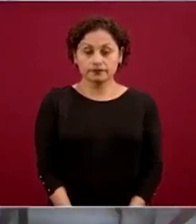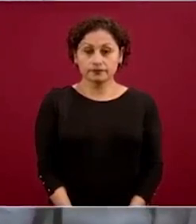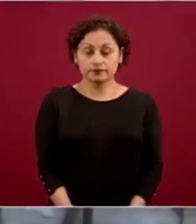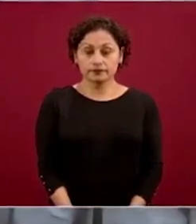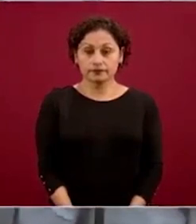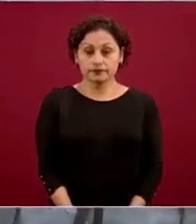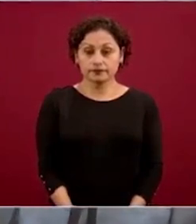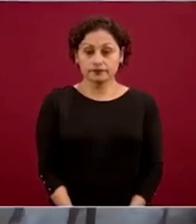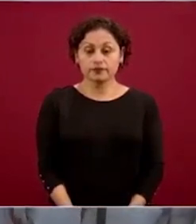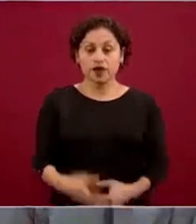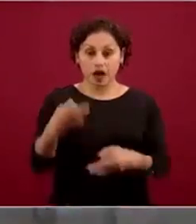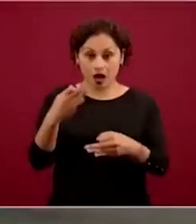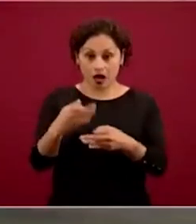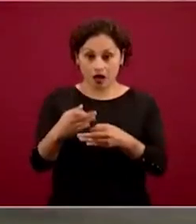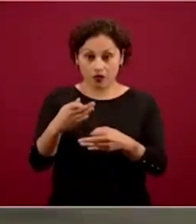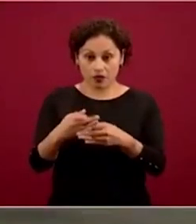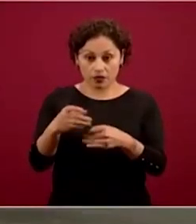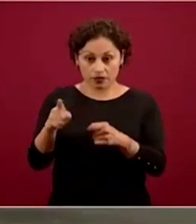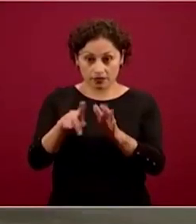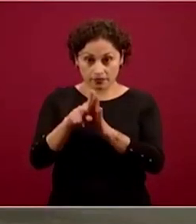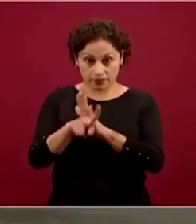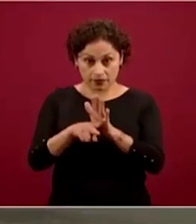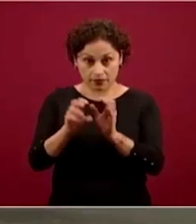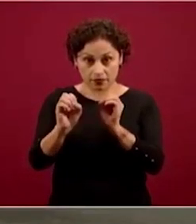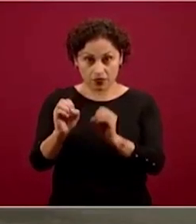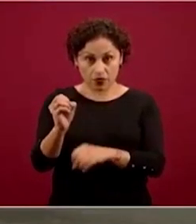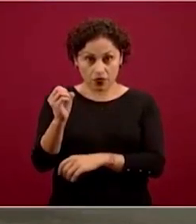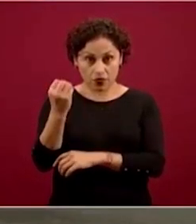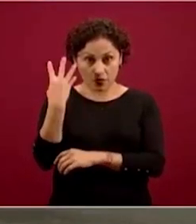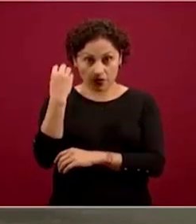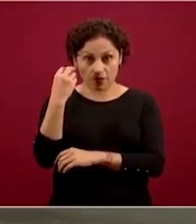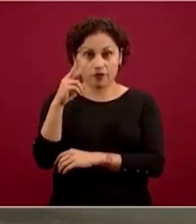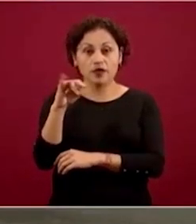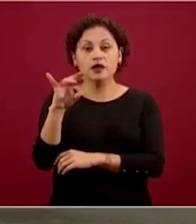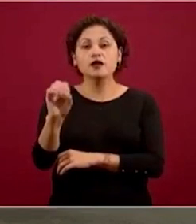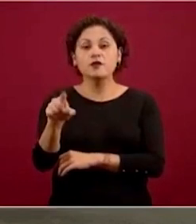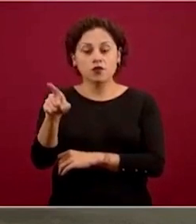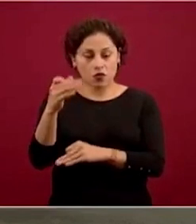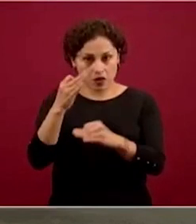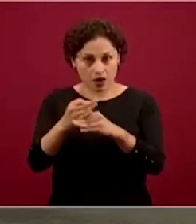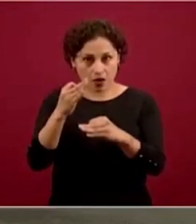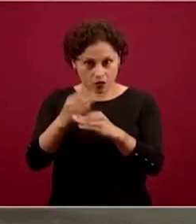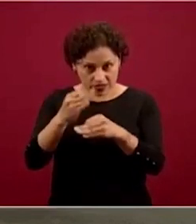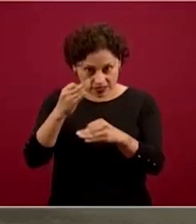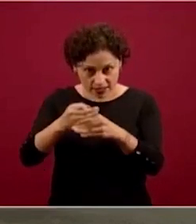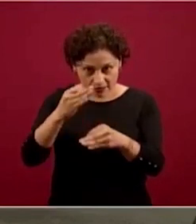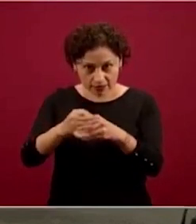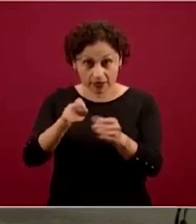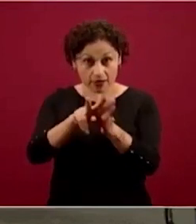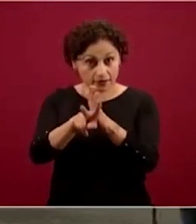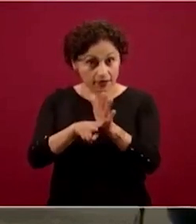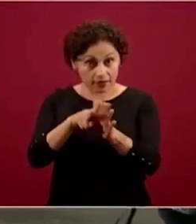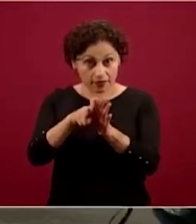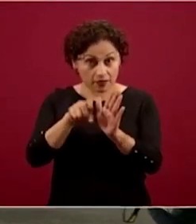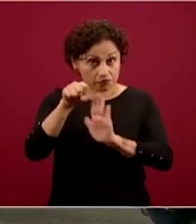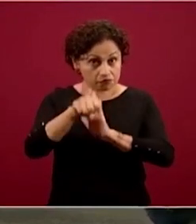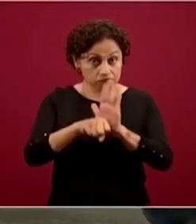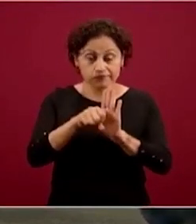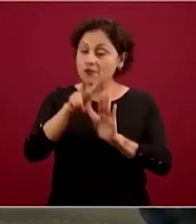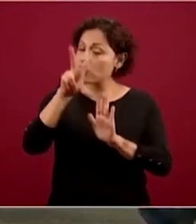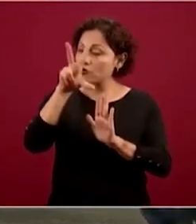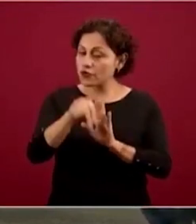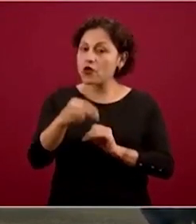¿Esto es cámara en tiempo real o es video? Es tiempo real, no es un video, es ahorita, en este momento están ahí en el